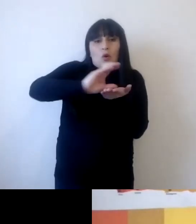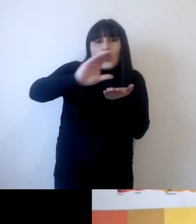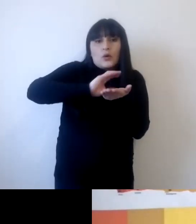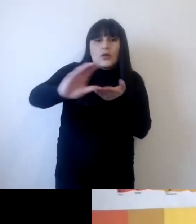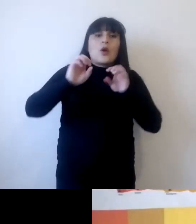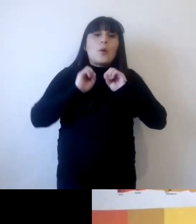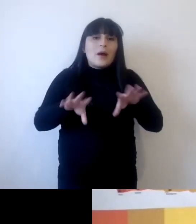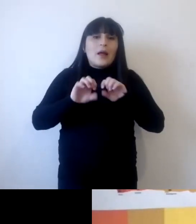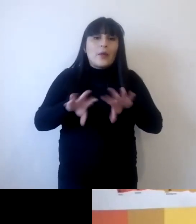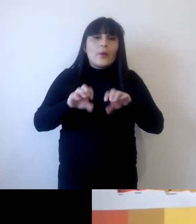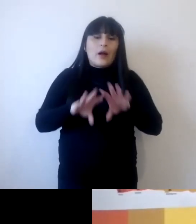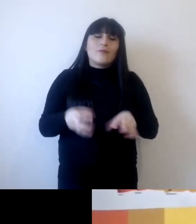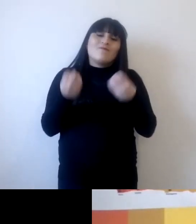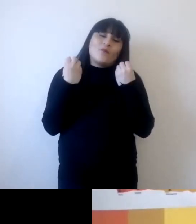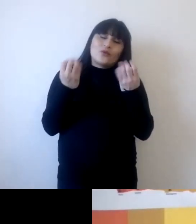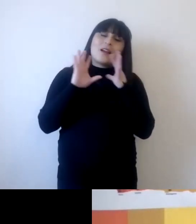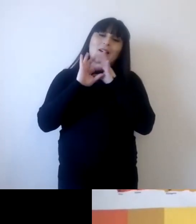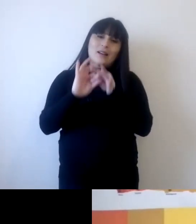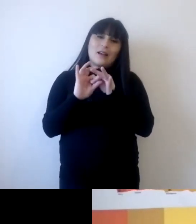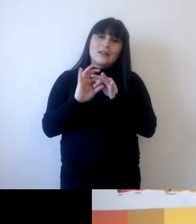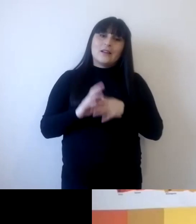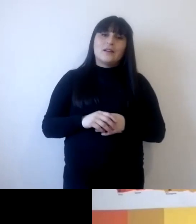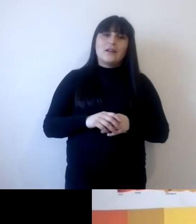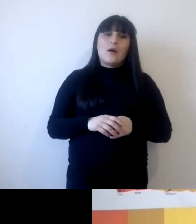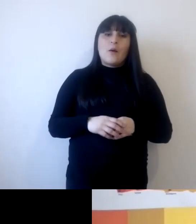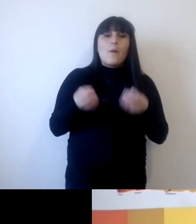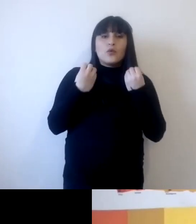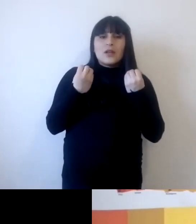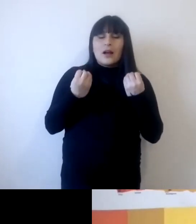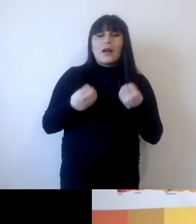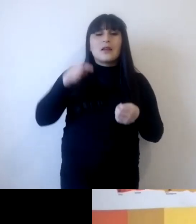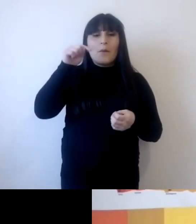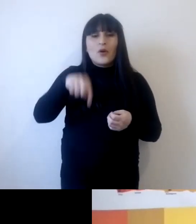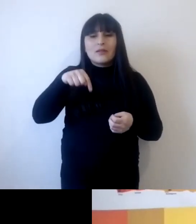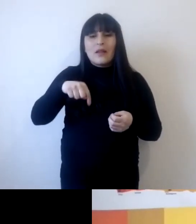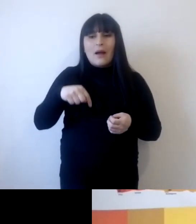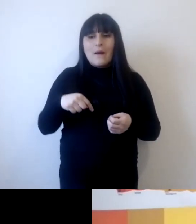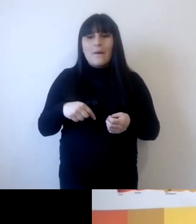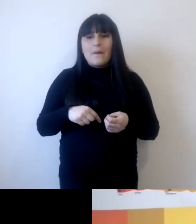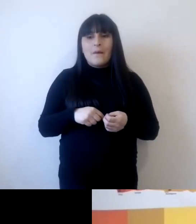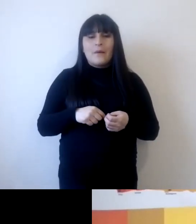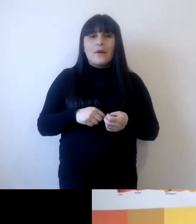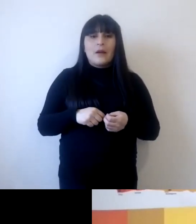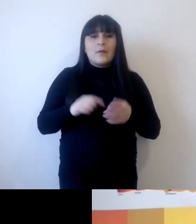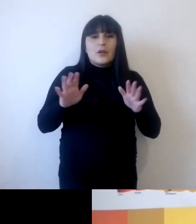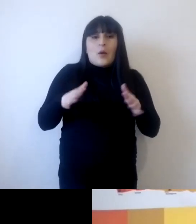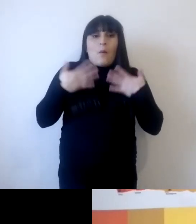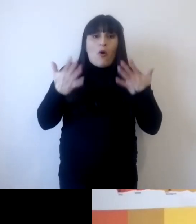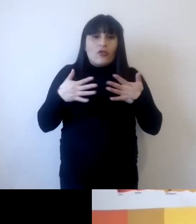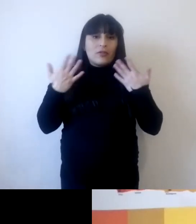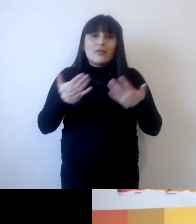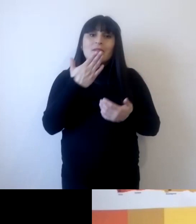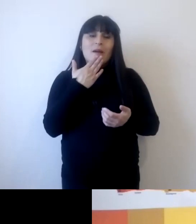cambio climático muchas gracias por esta presentación estas reflexiones que esperamos motiven también muchas conversaciones